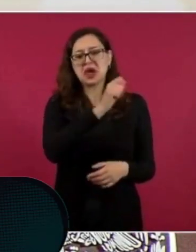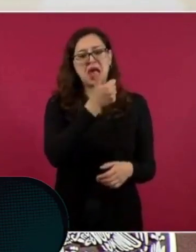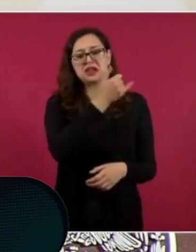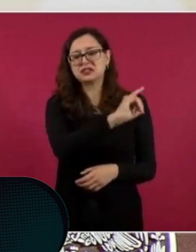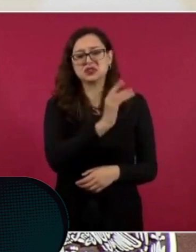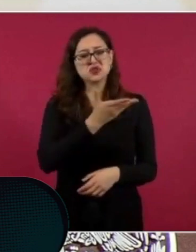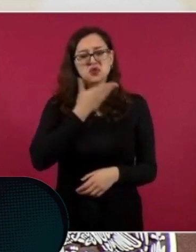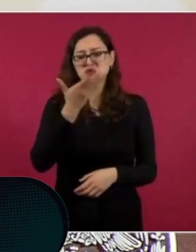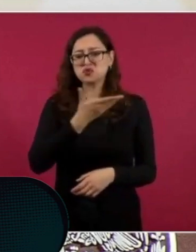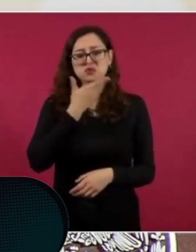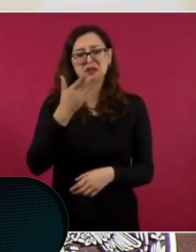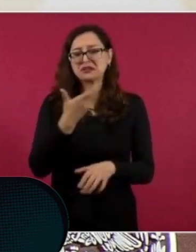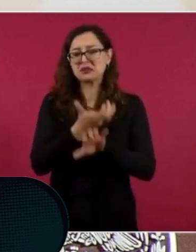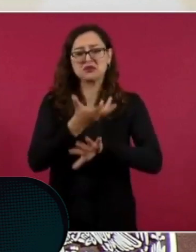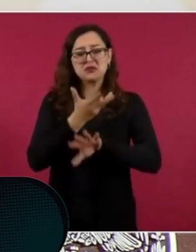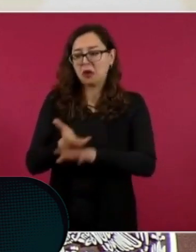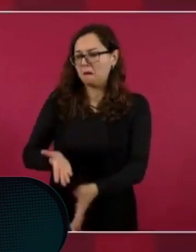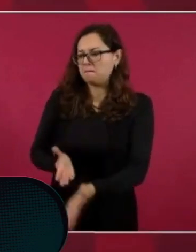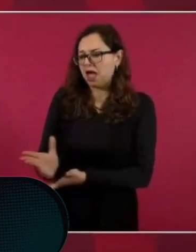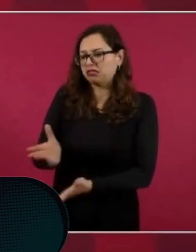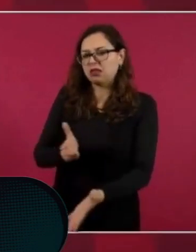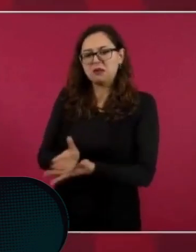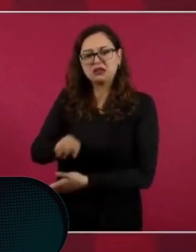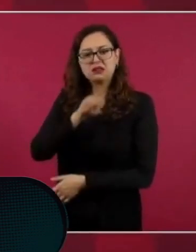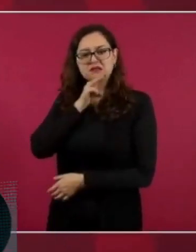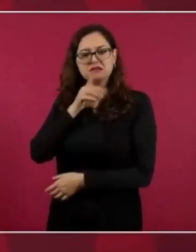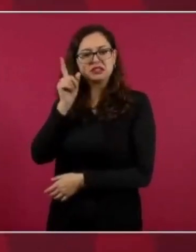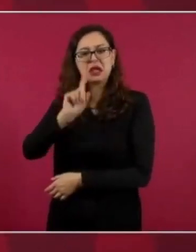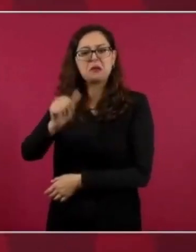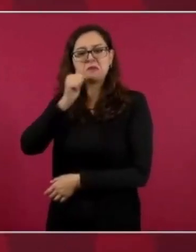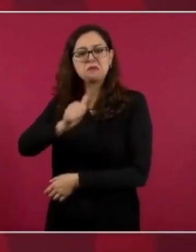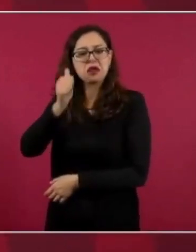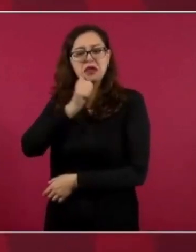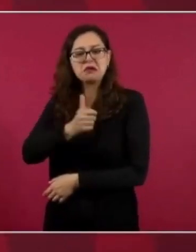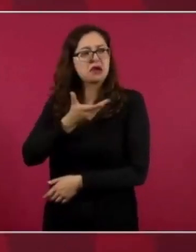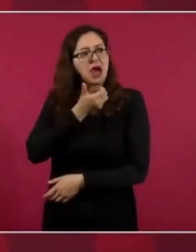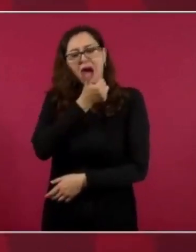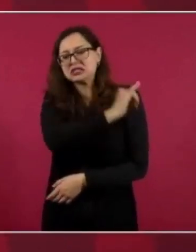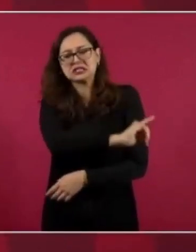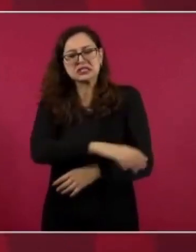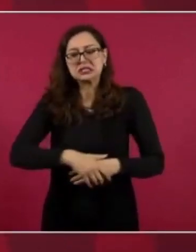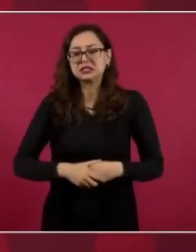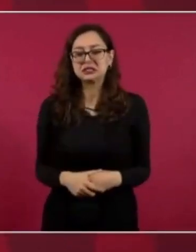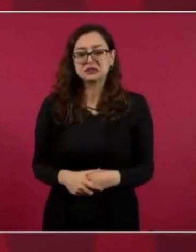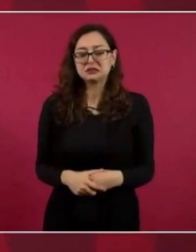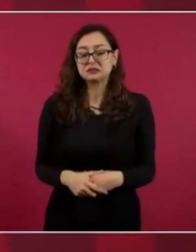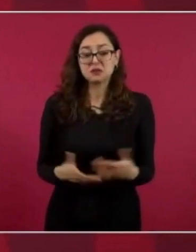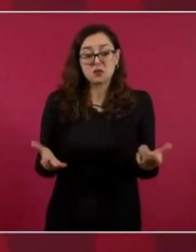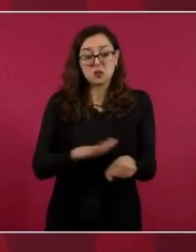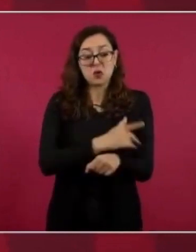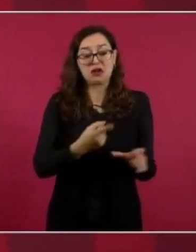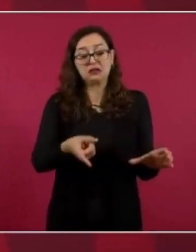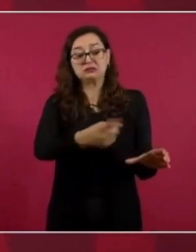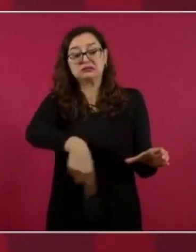se iban a quejar allá a Estados Unidos, nos van a acusar